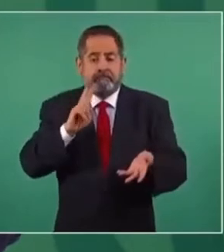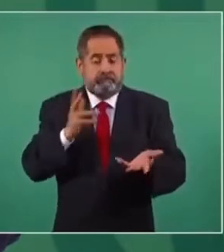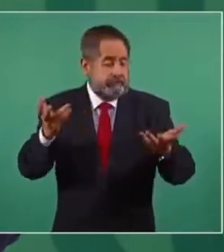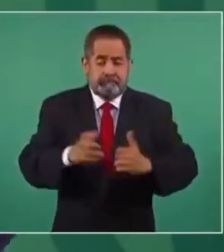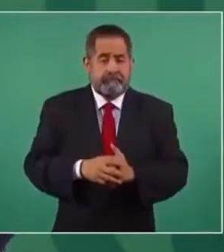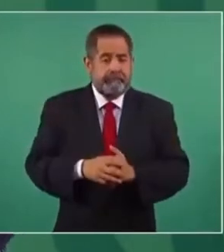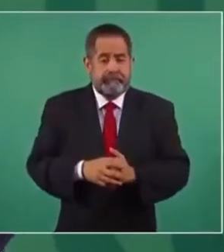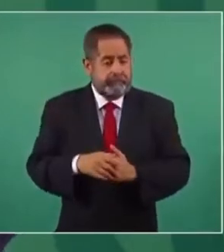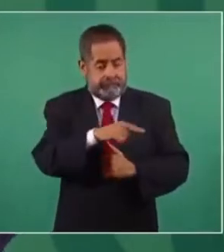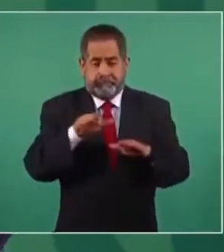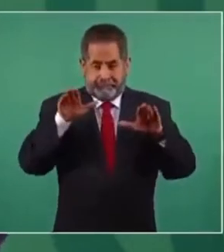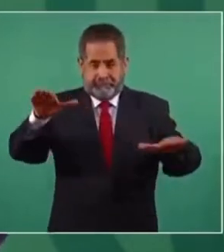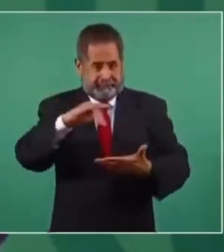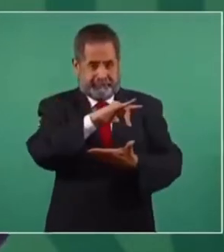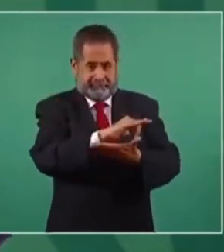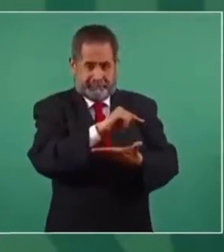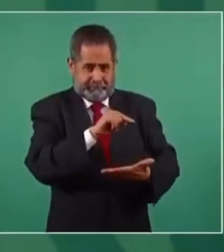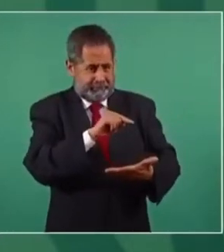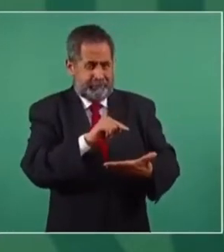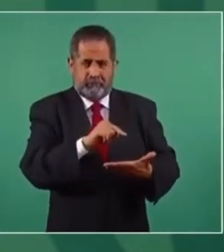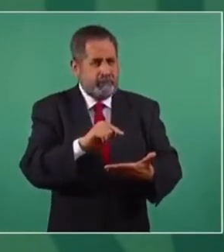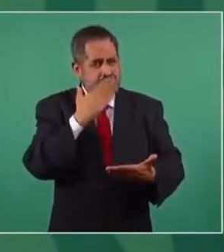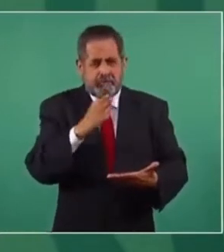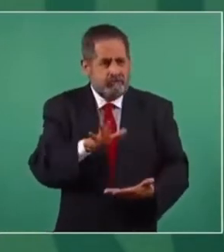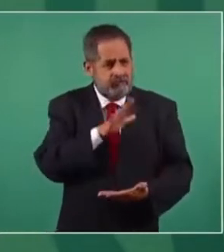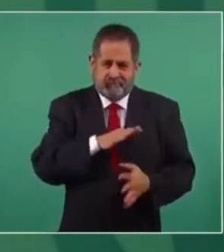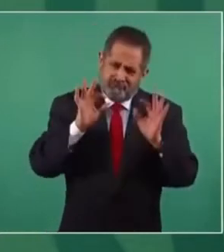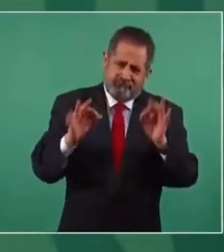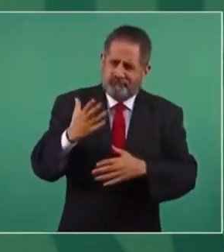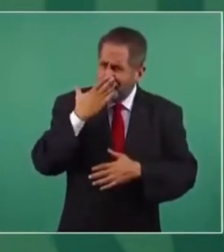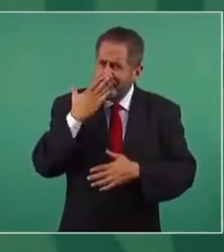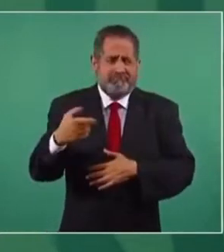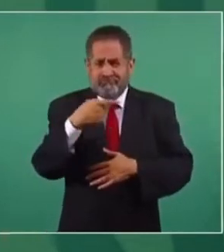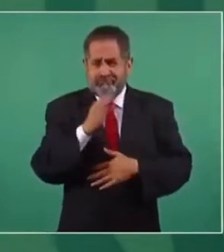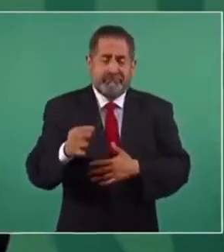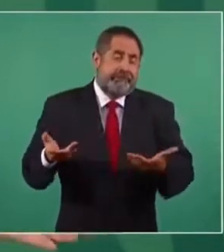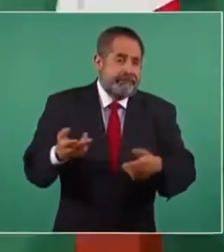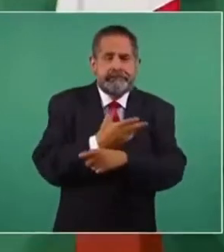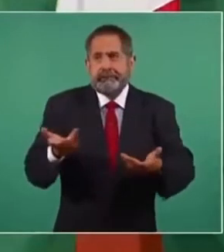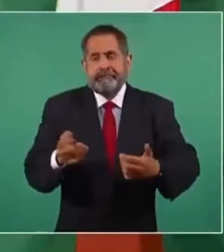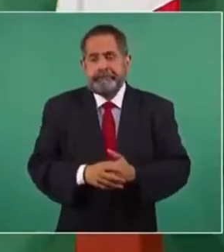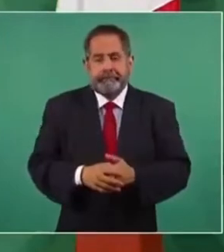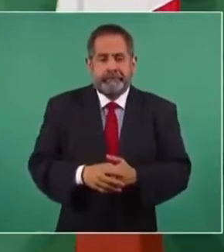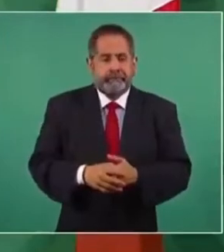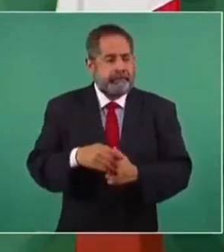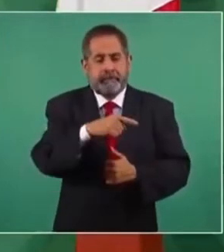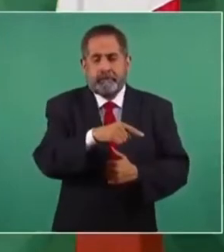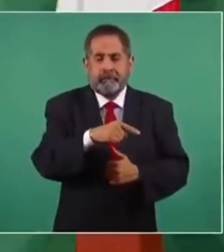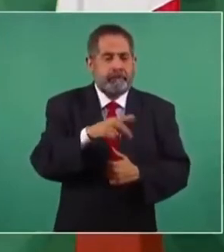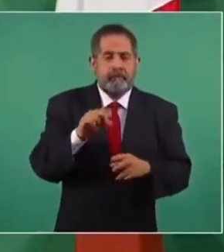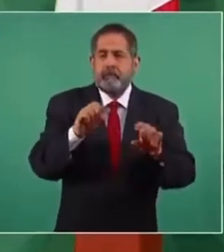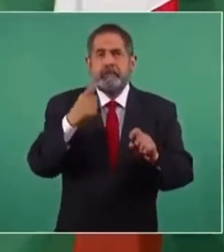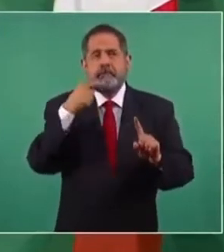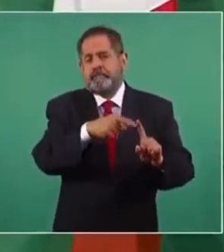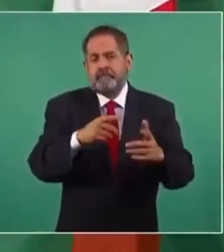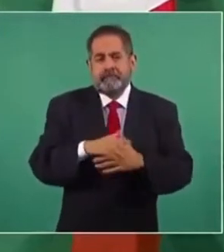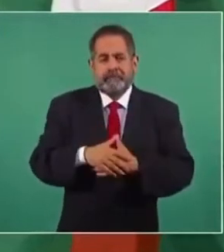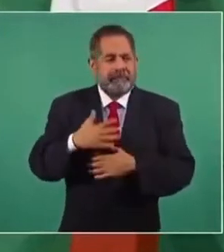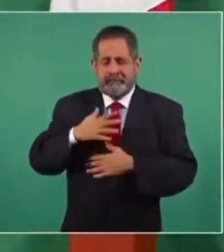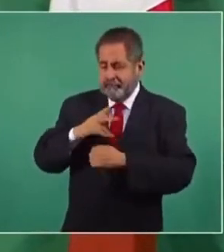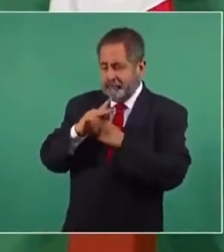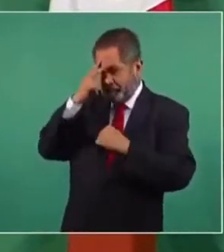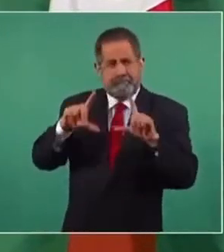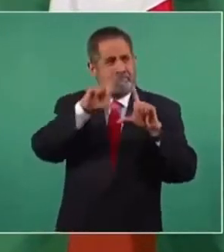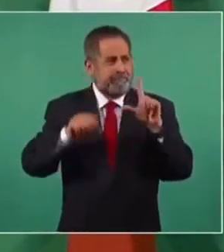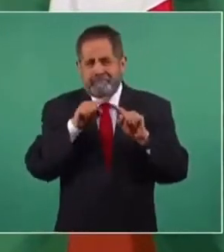Es un avión de muy buena calidad, lo que pasa que no está hecho para nuestro